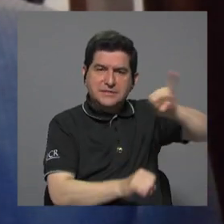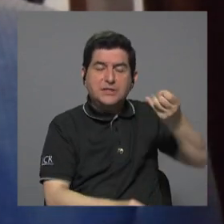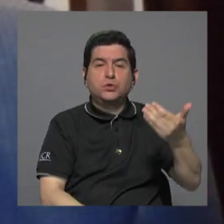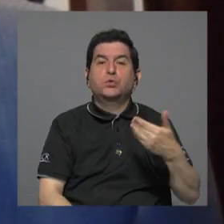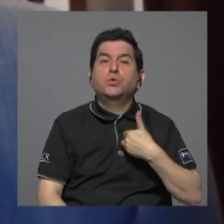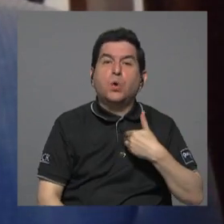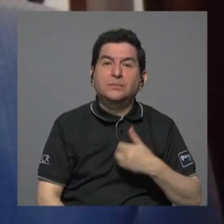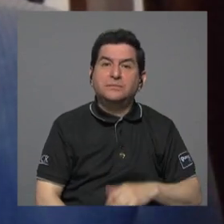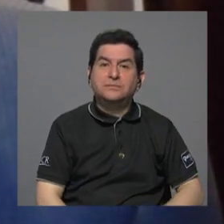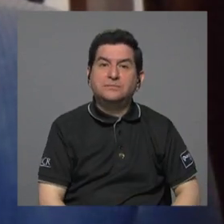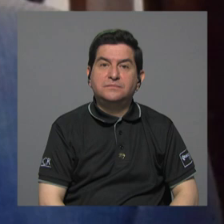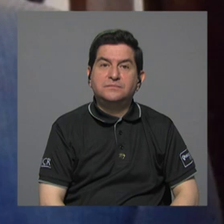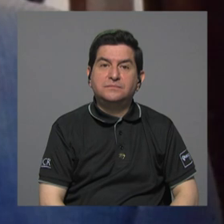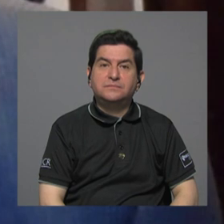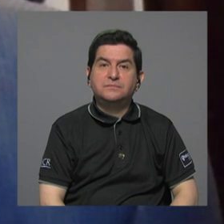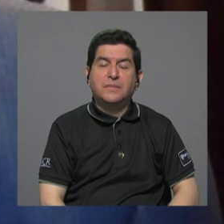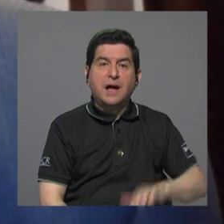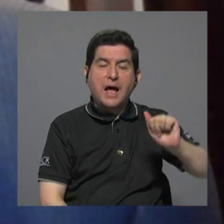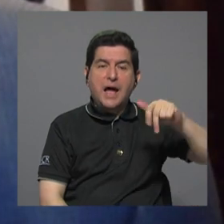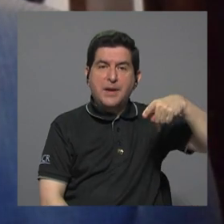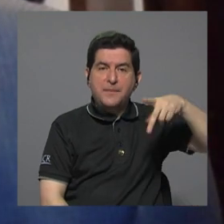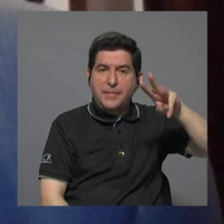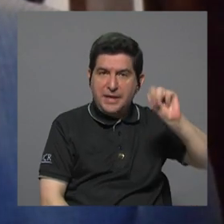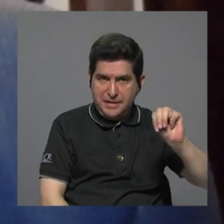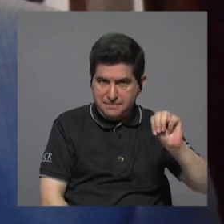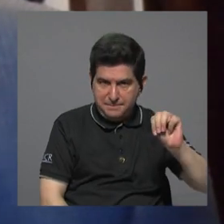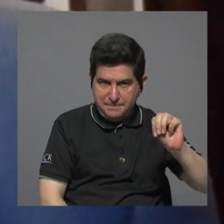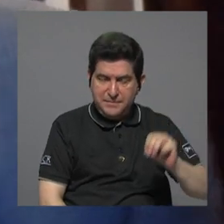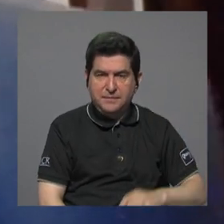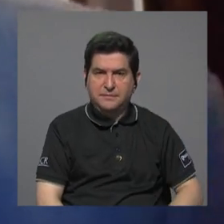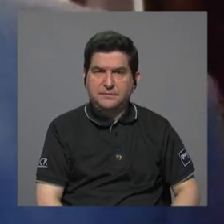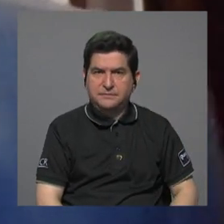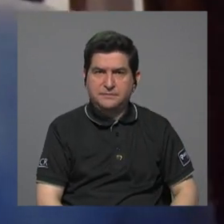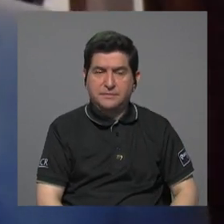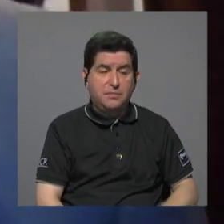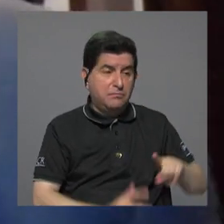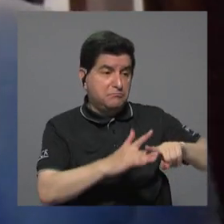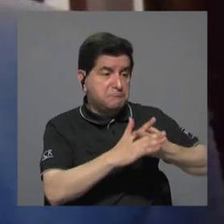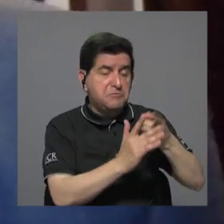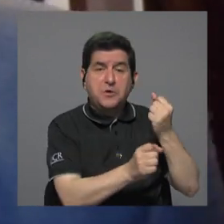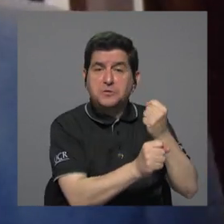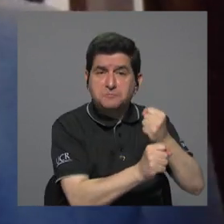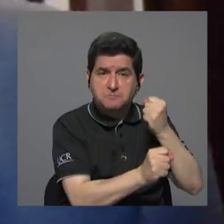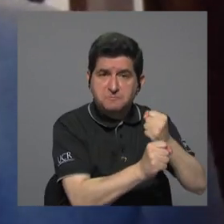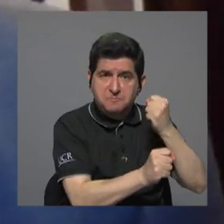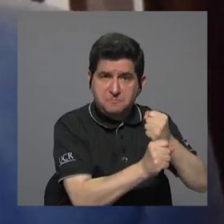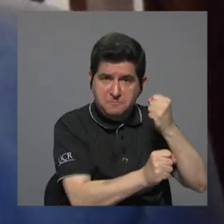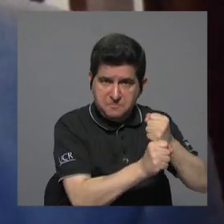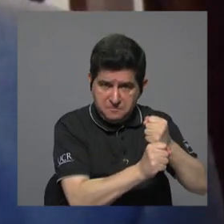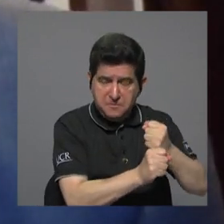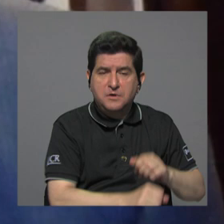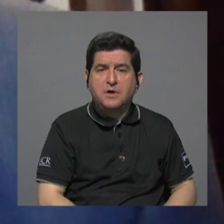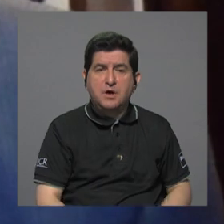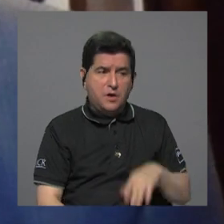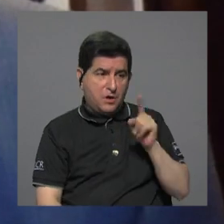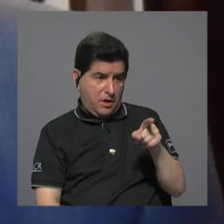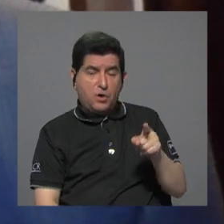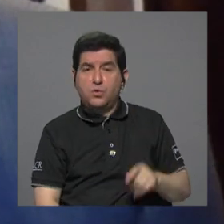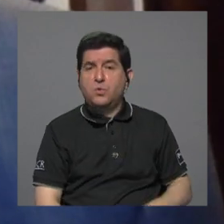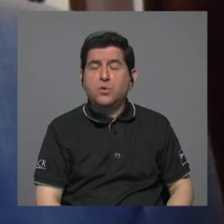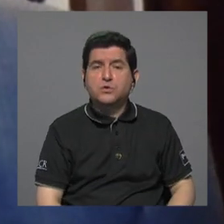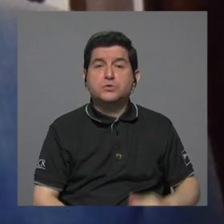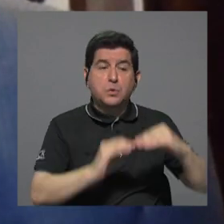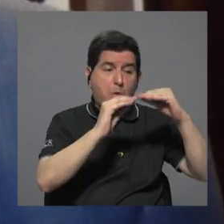y APM Terminals inició operaciones con